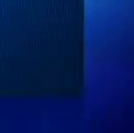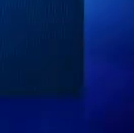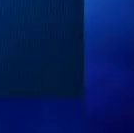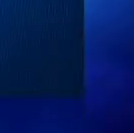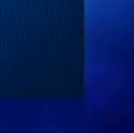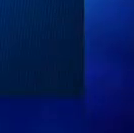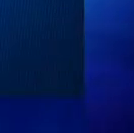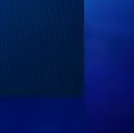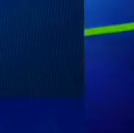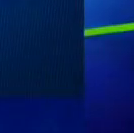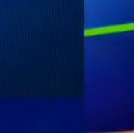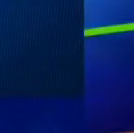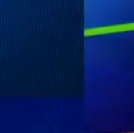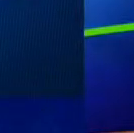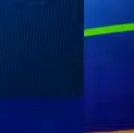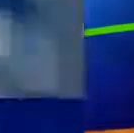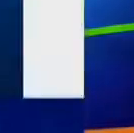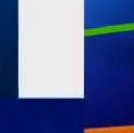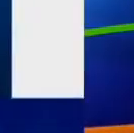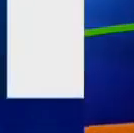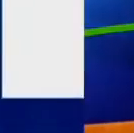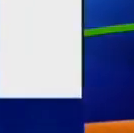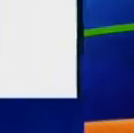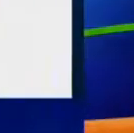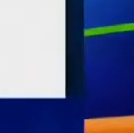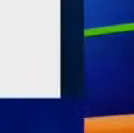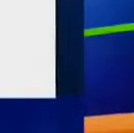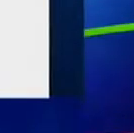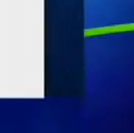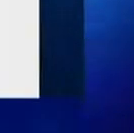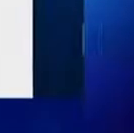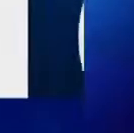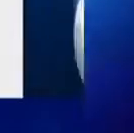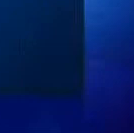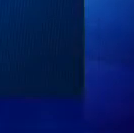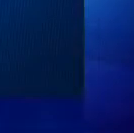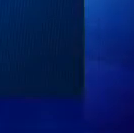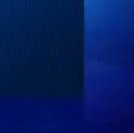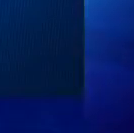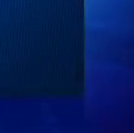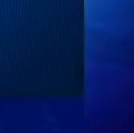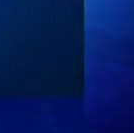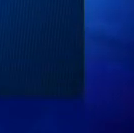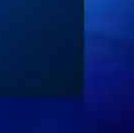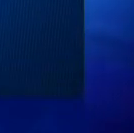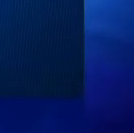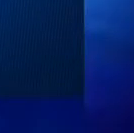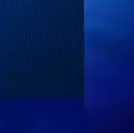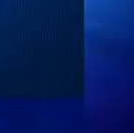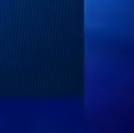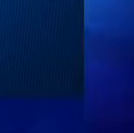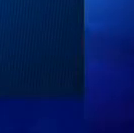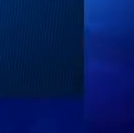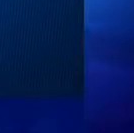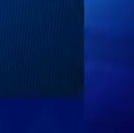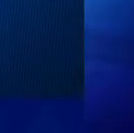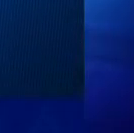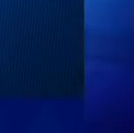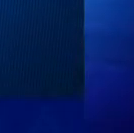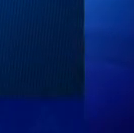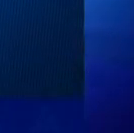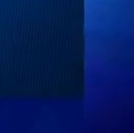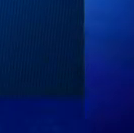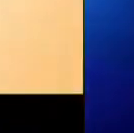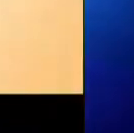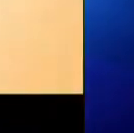La efectividad de la administración pública se relaciona con hacer las cosas de la mejor manera, dando solución a los problemas públicos.